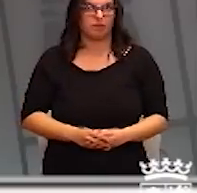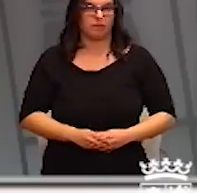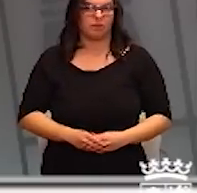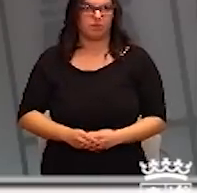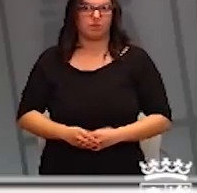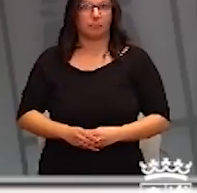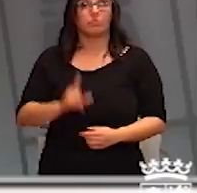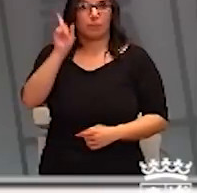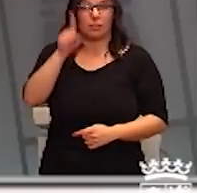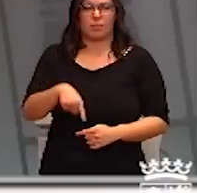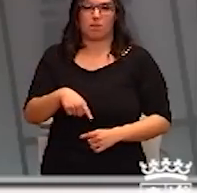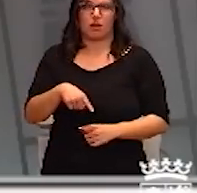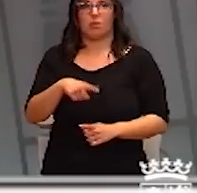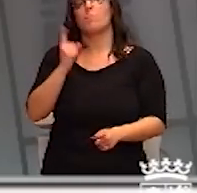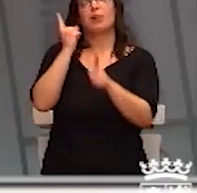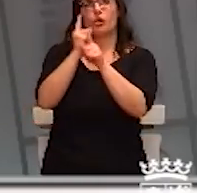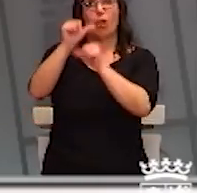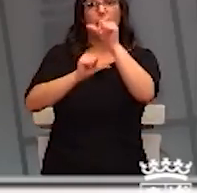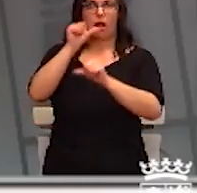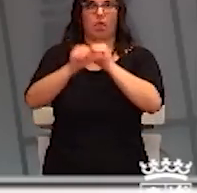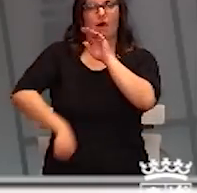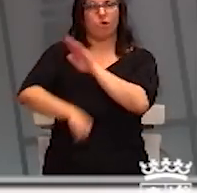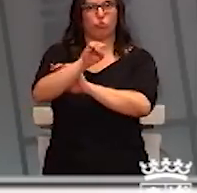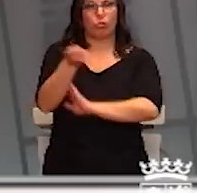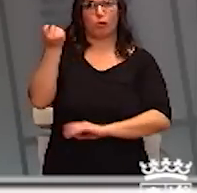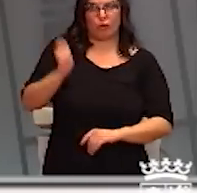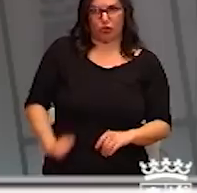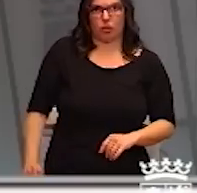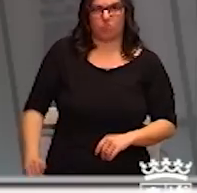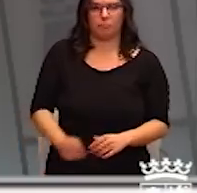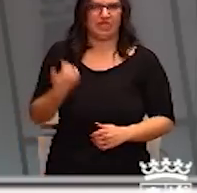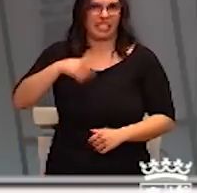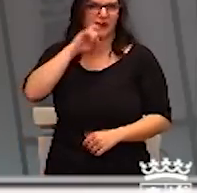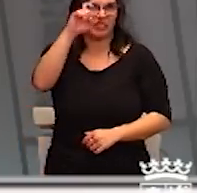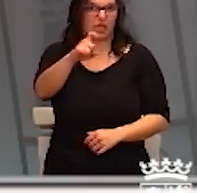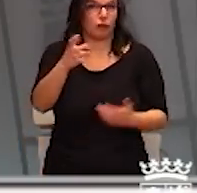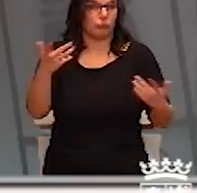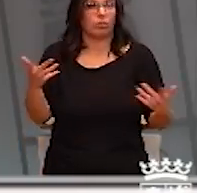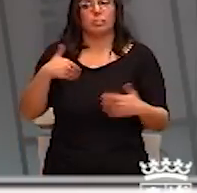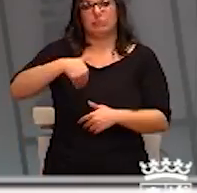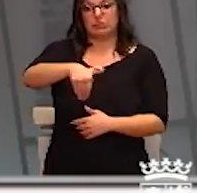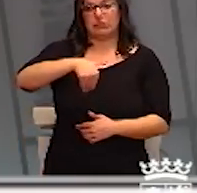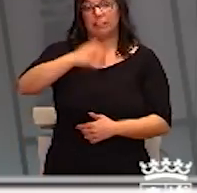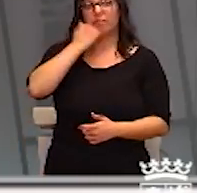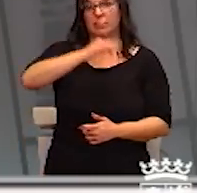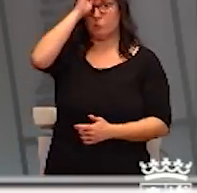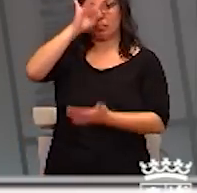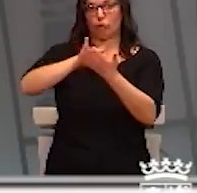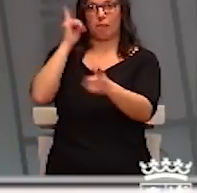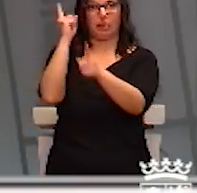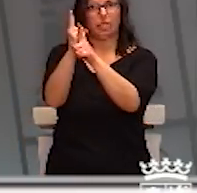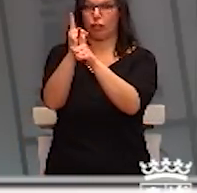los partidos de la Liga de Fútbol Profesional, que ya se ha comunicado. Se suspende el partido que había este fin de semana